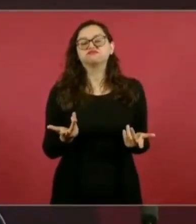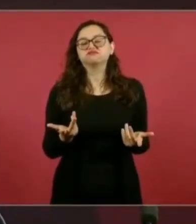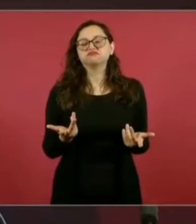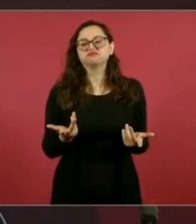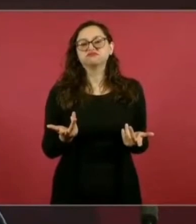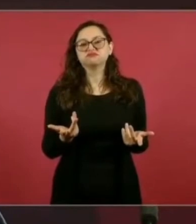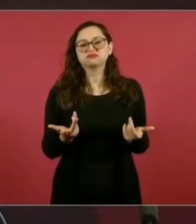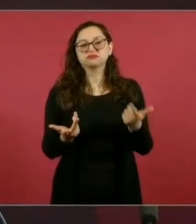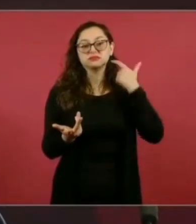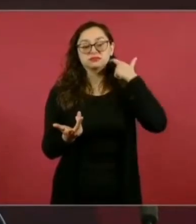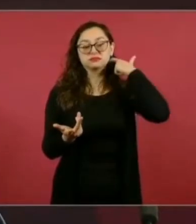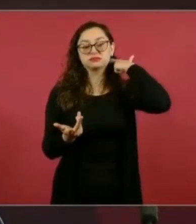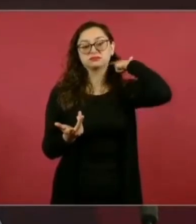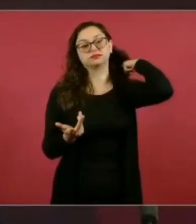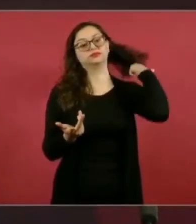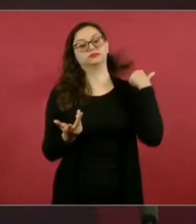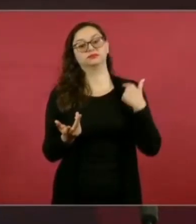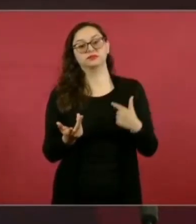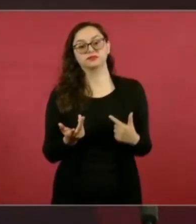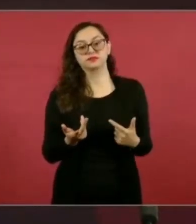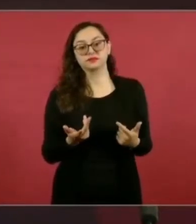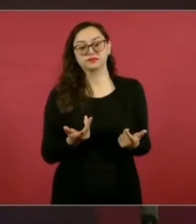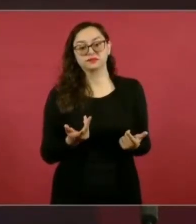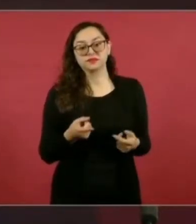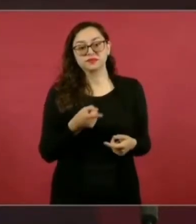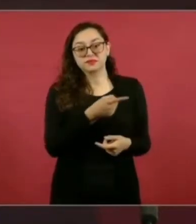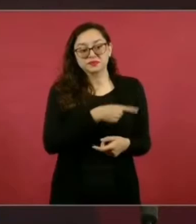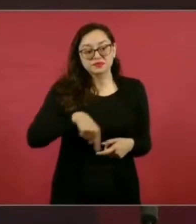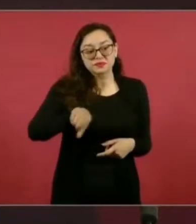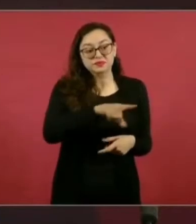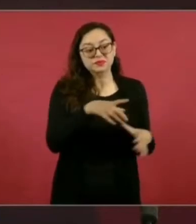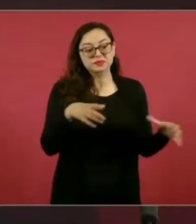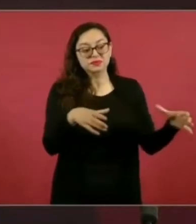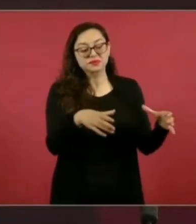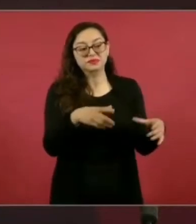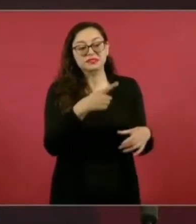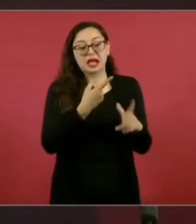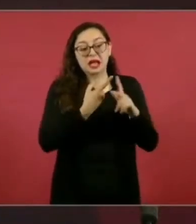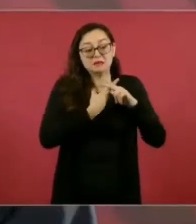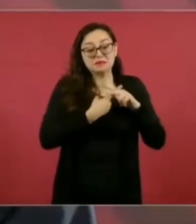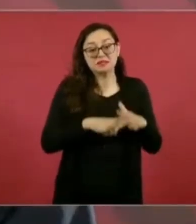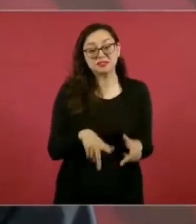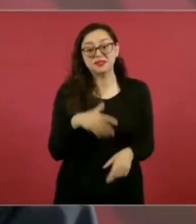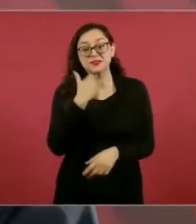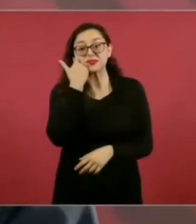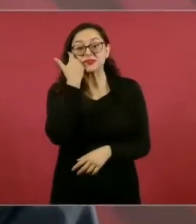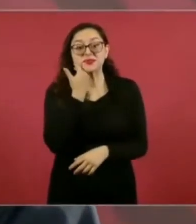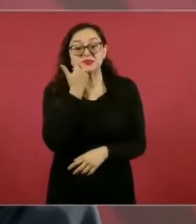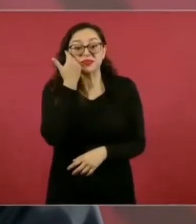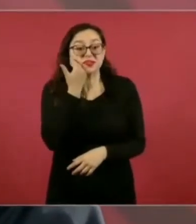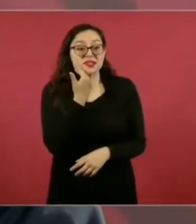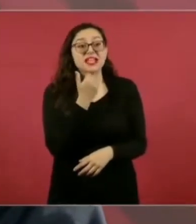el sí señor y lo que usted diga señor